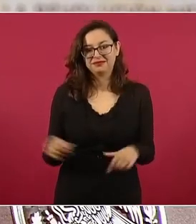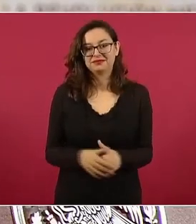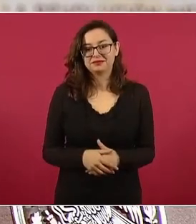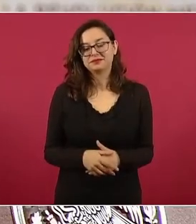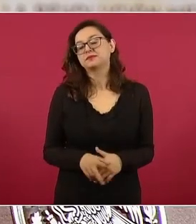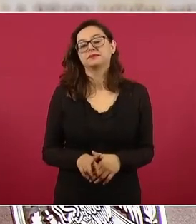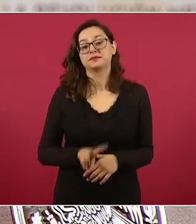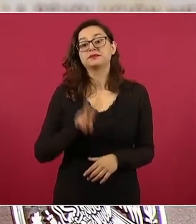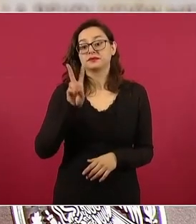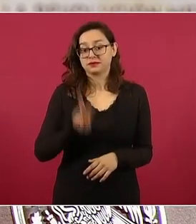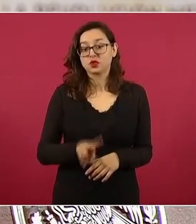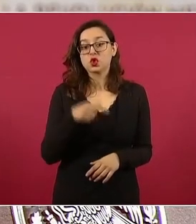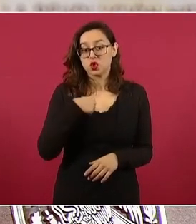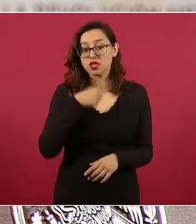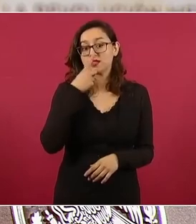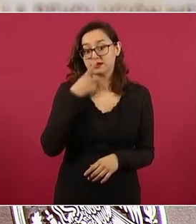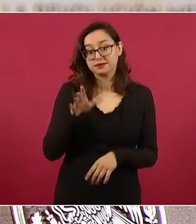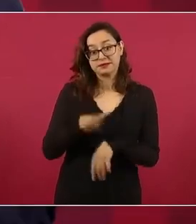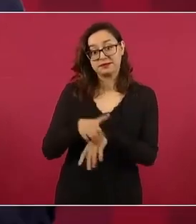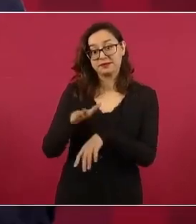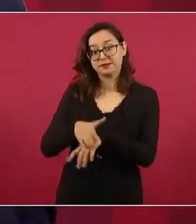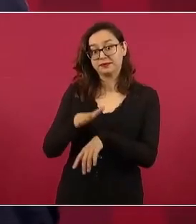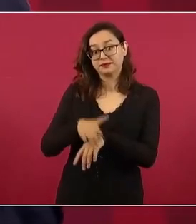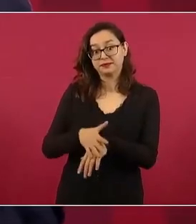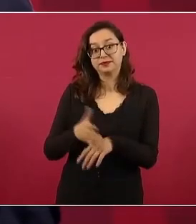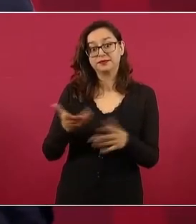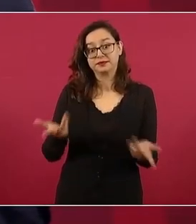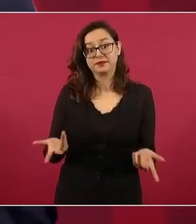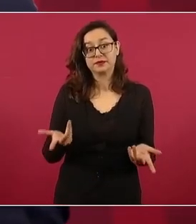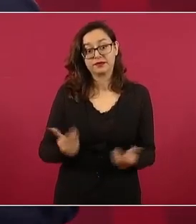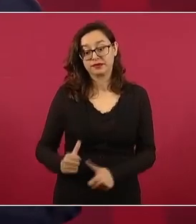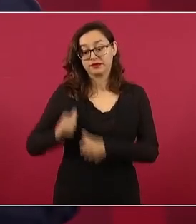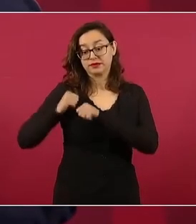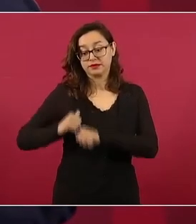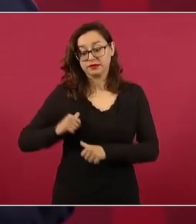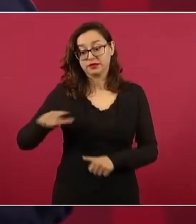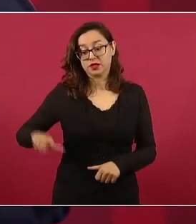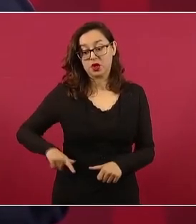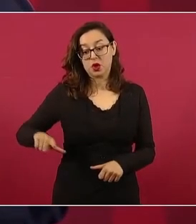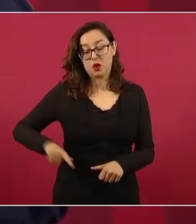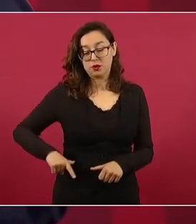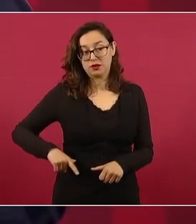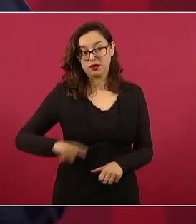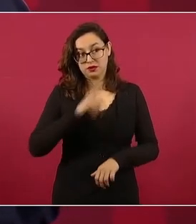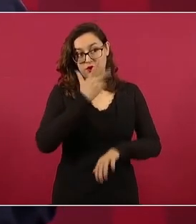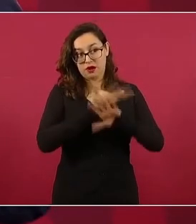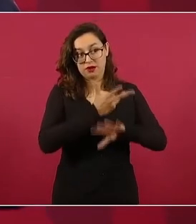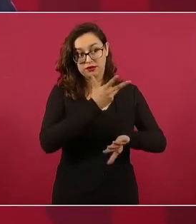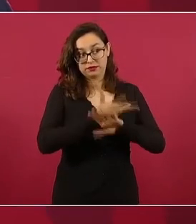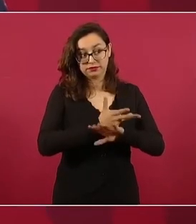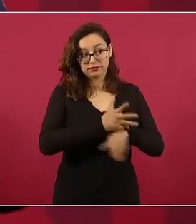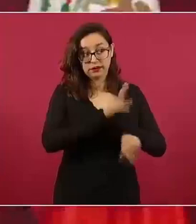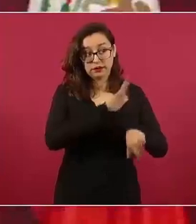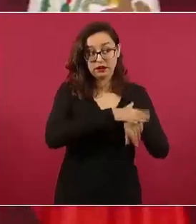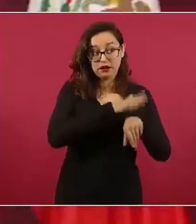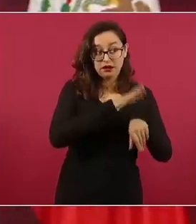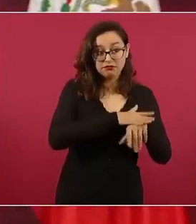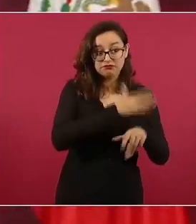los recordé de nuevo, ¿no? Allá a los gobernantes con todo respeto para que